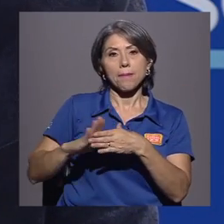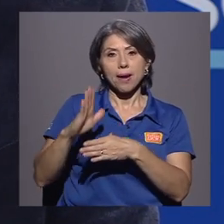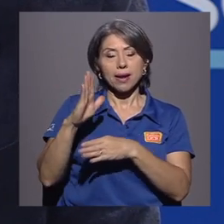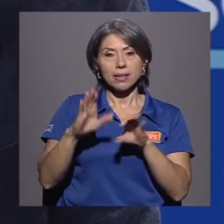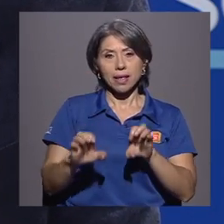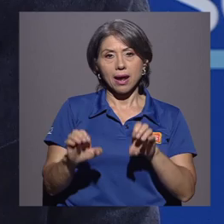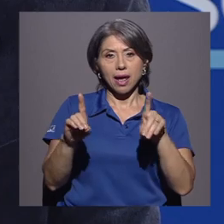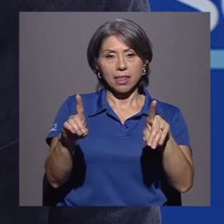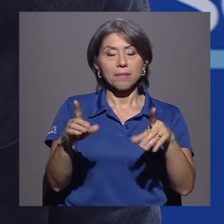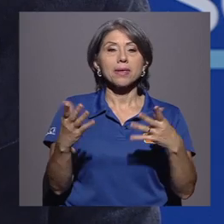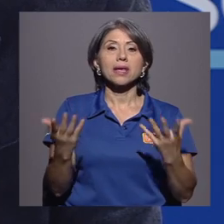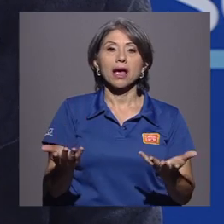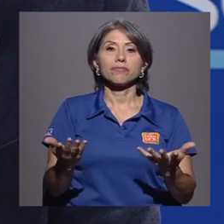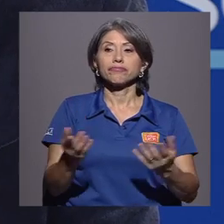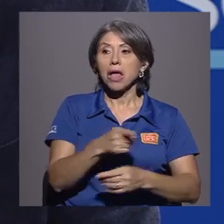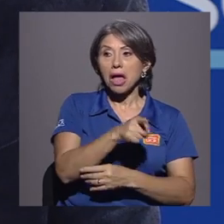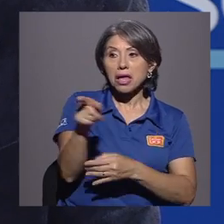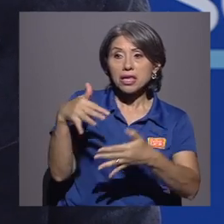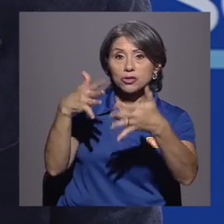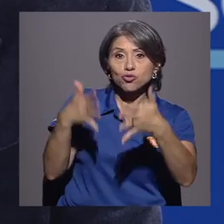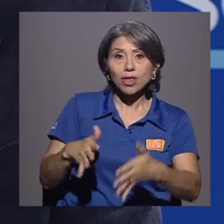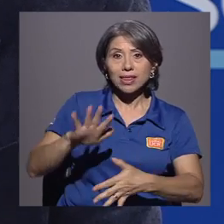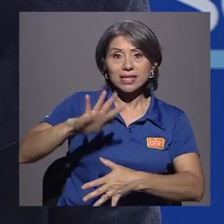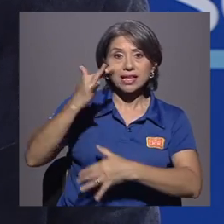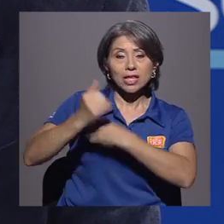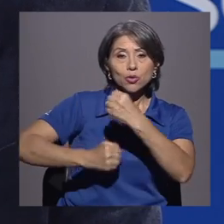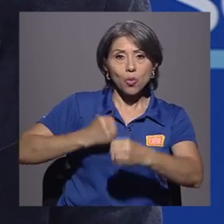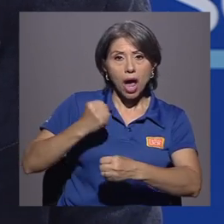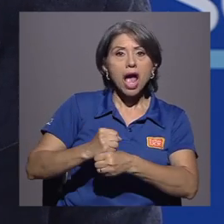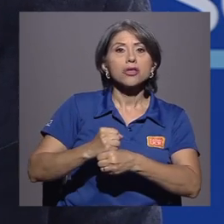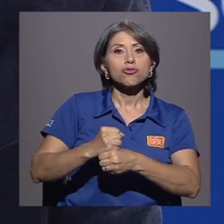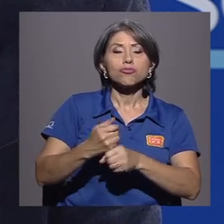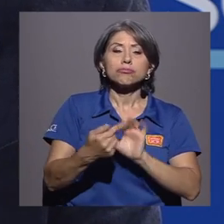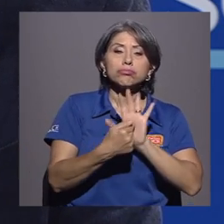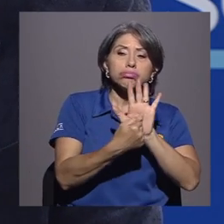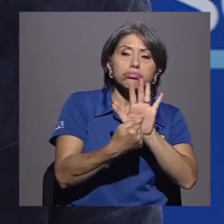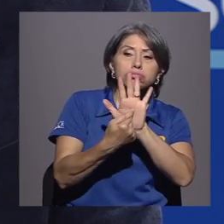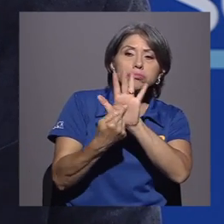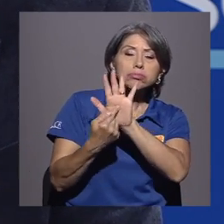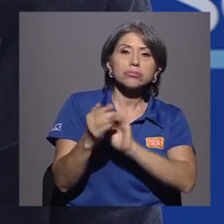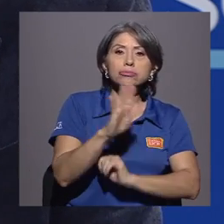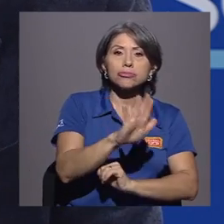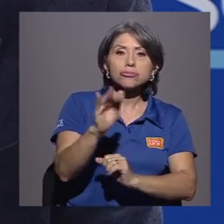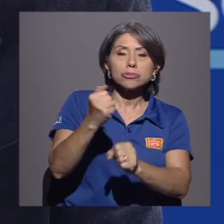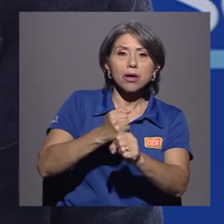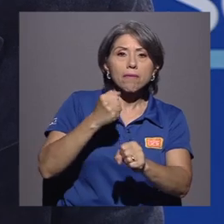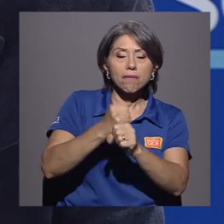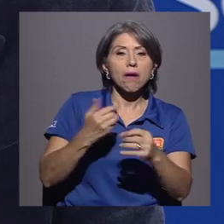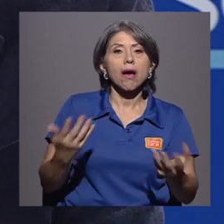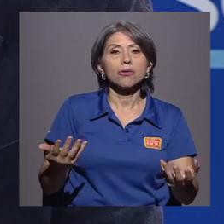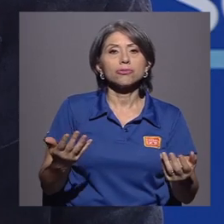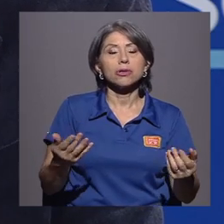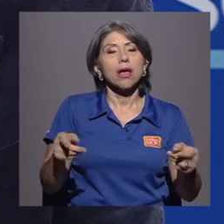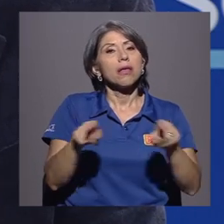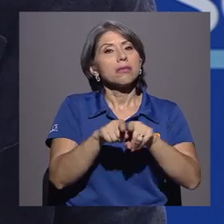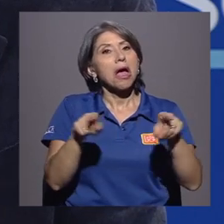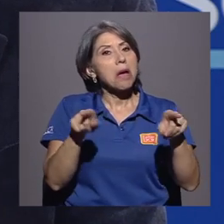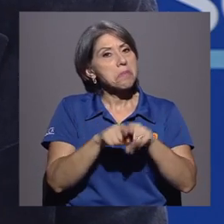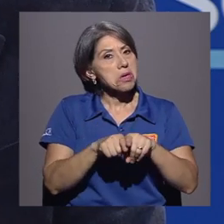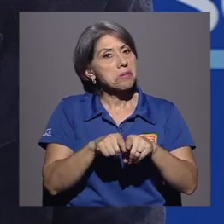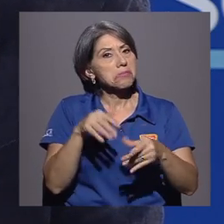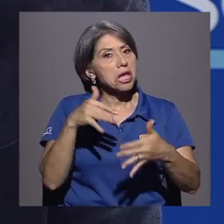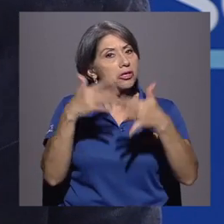estudiantes de quinto año exponiendo hasta de, digamos, de menos